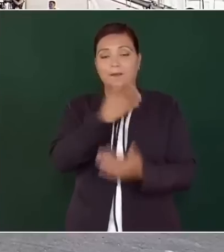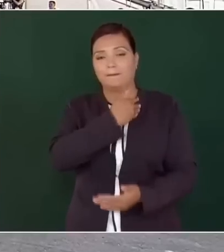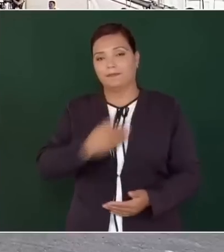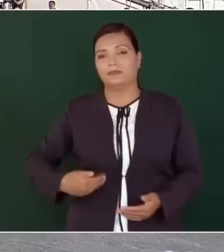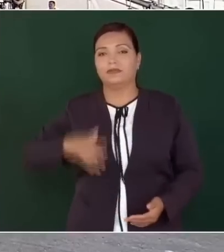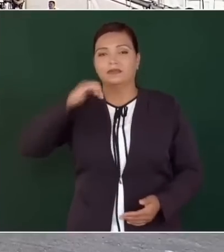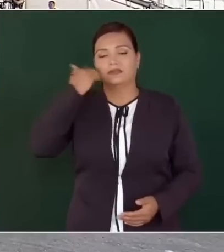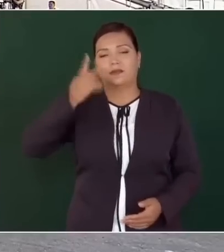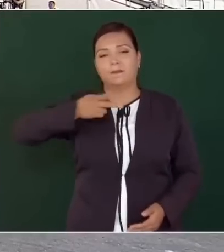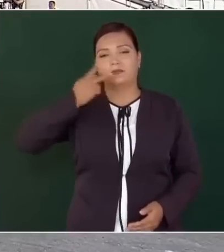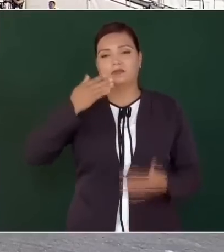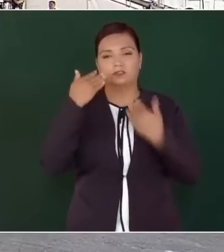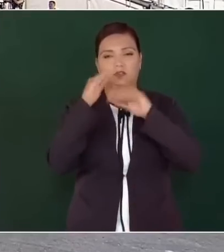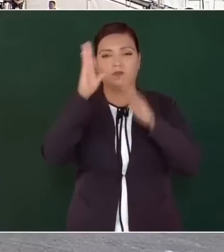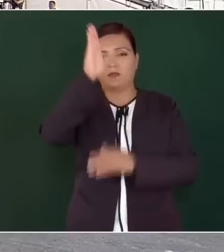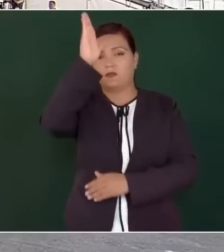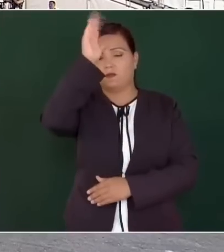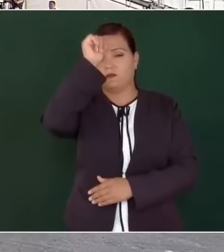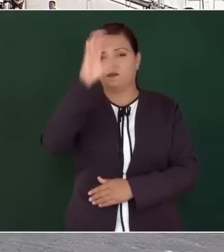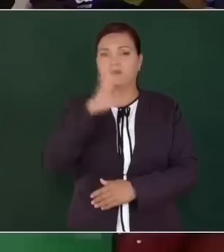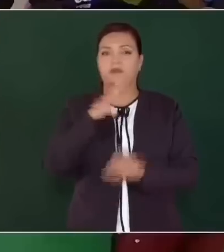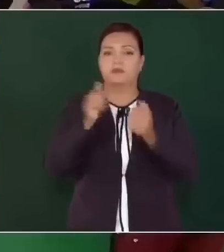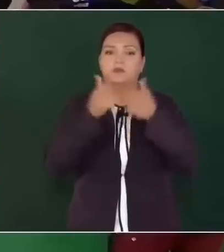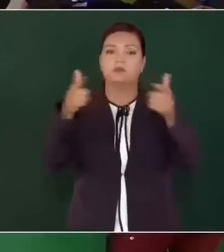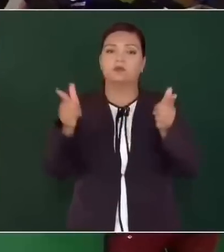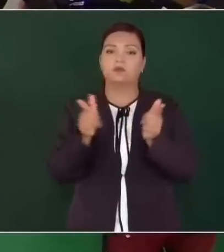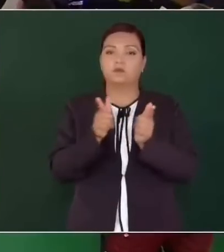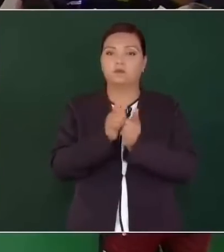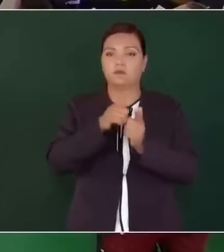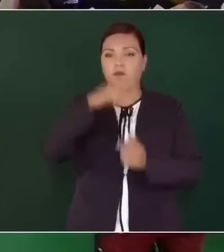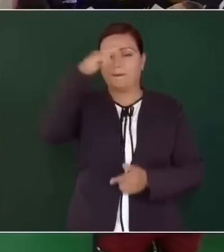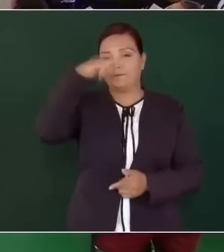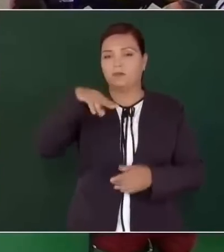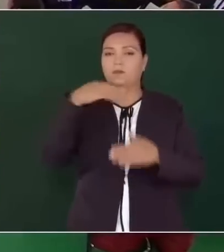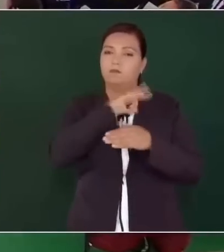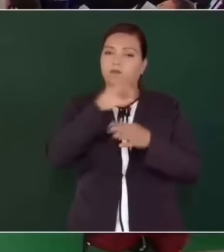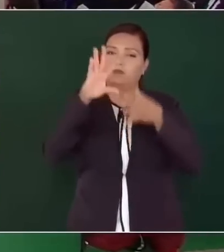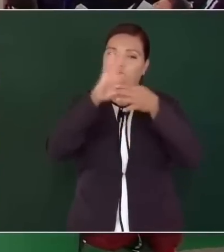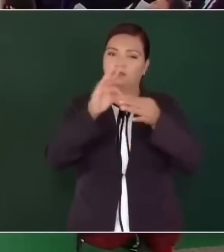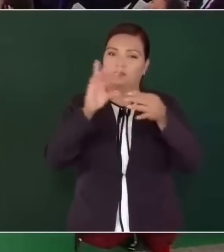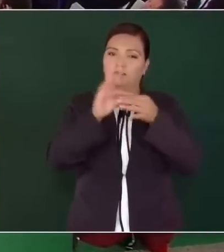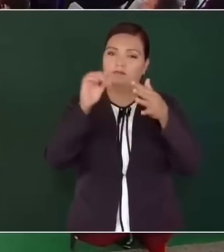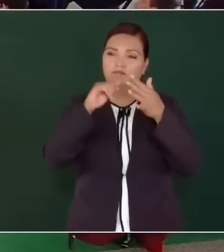Preguntarle del acuerdo que se llegó con Grupo México, si nos pudiera dar los detalles.